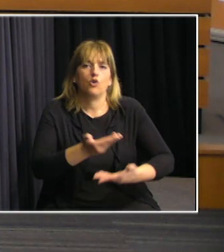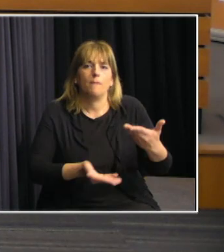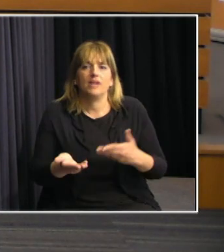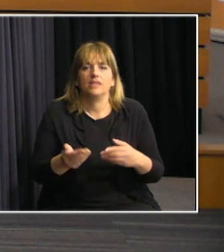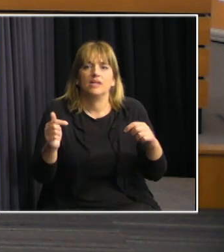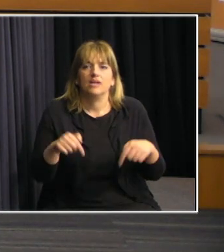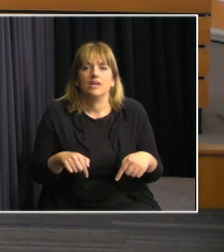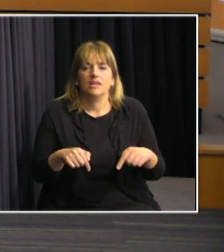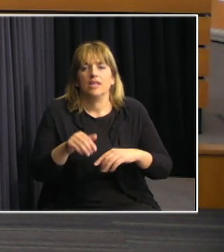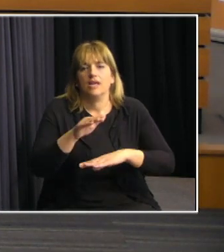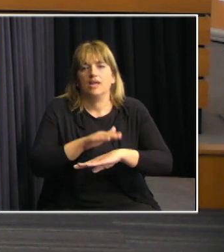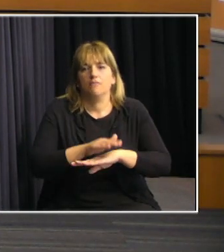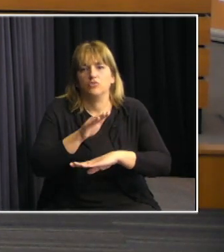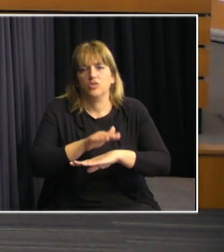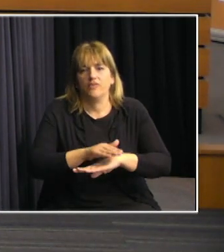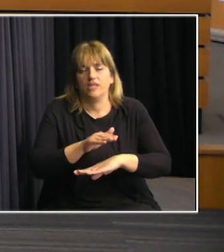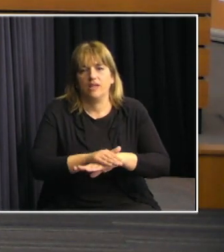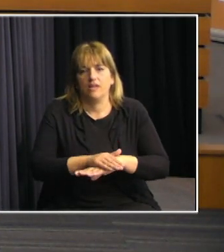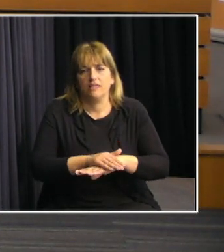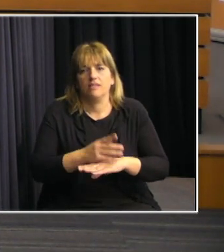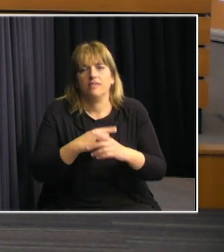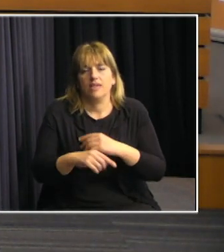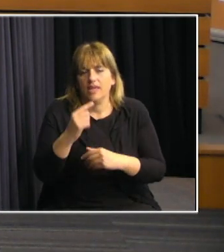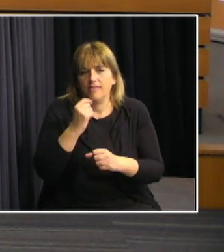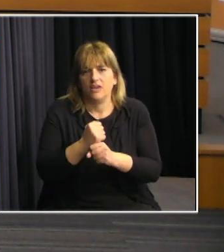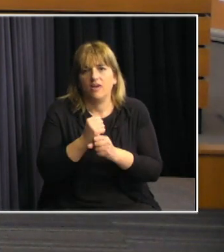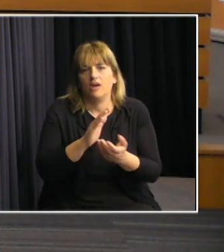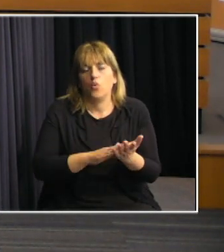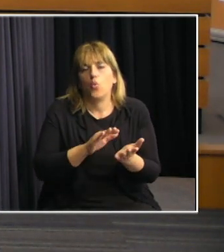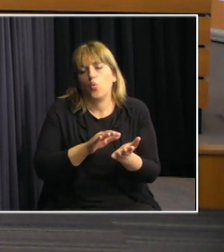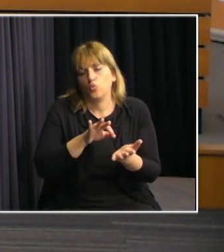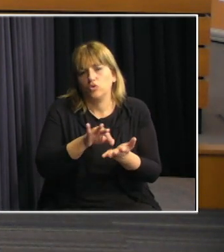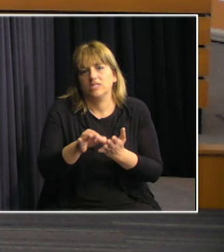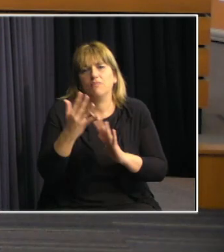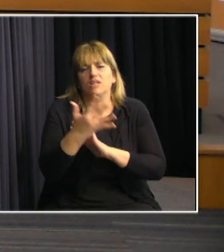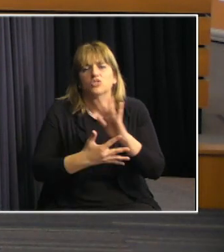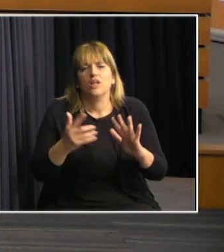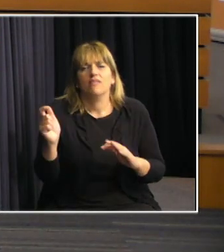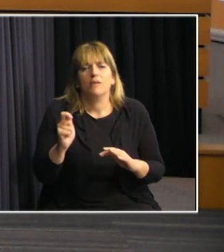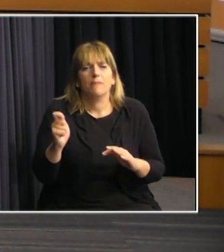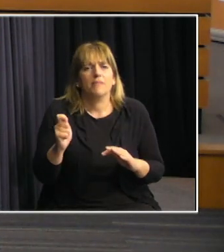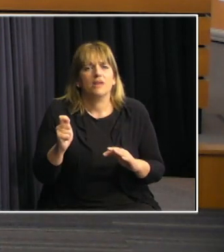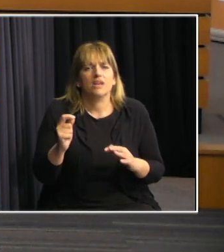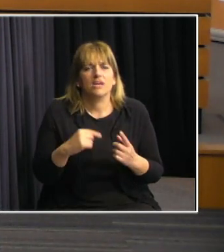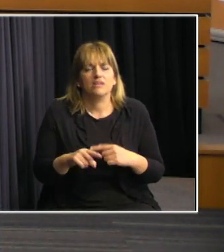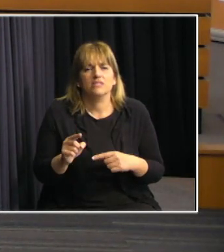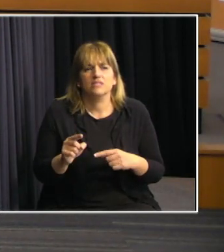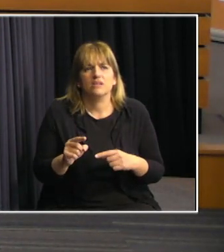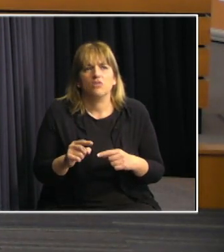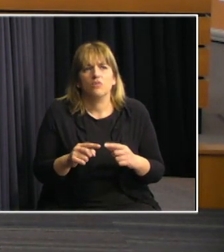responsabilidad de trabajar con el SINAE, como lo hacemos con distintas